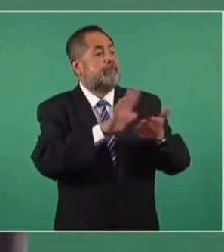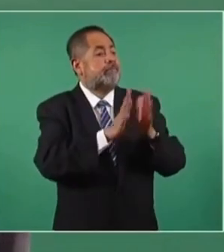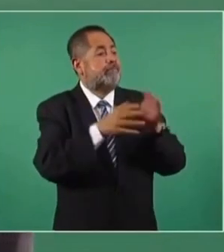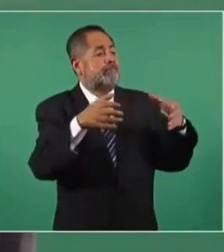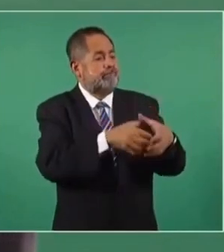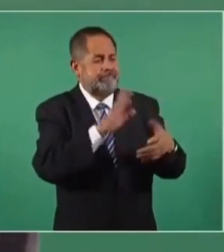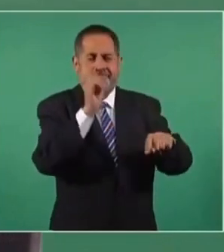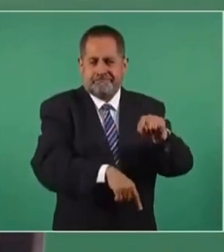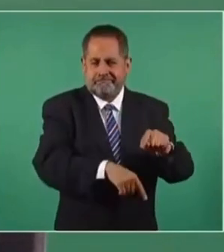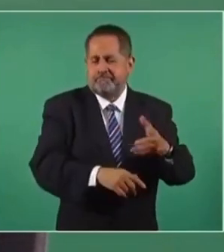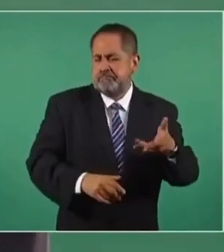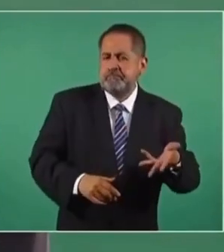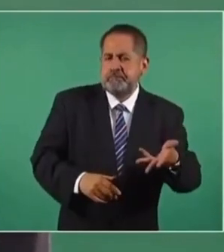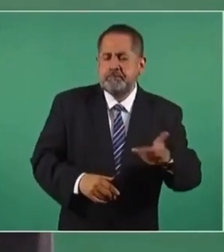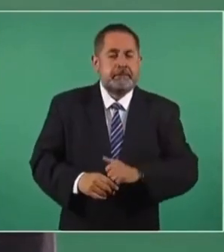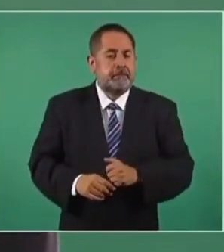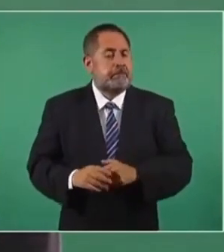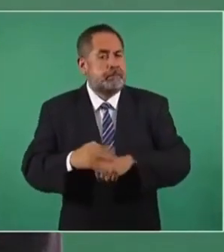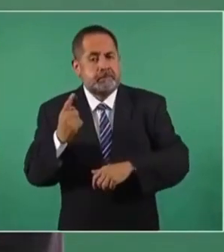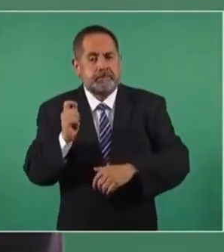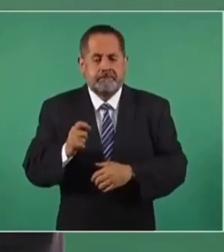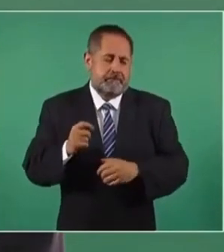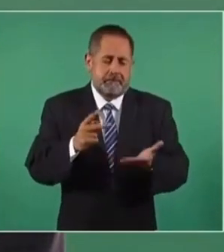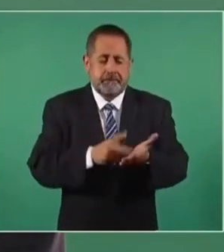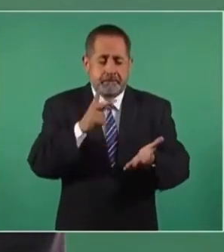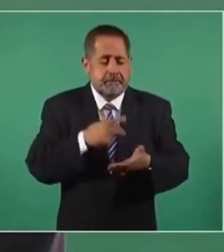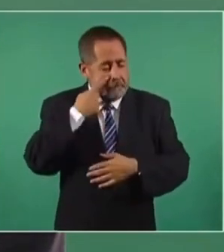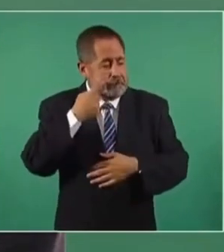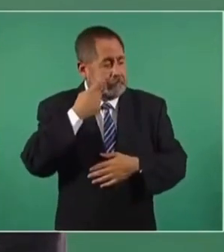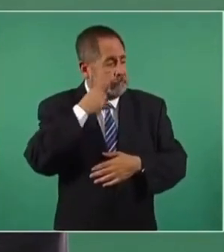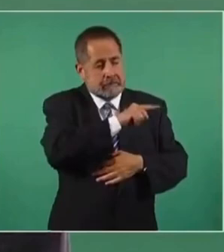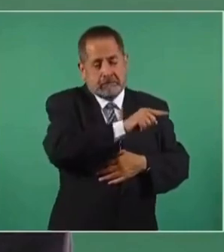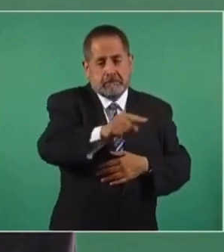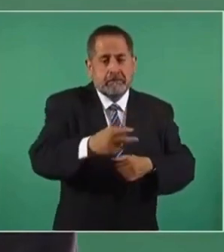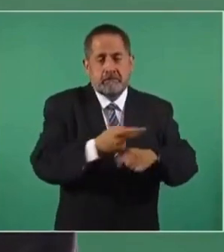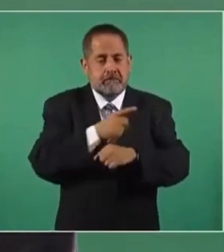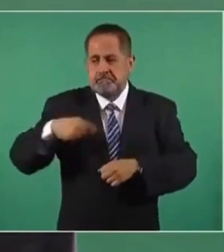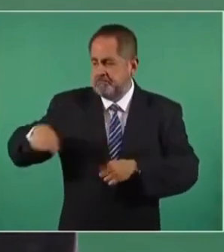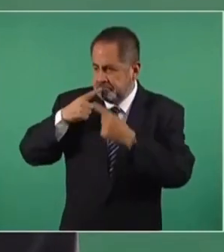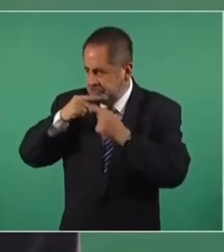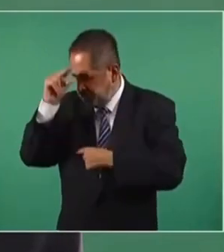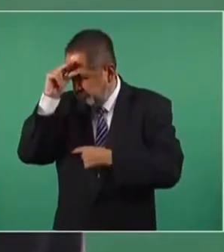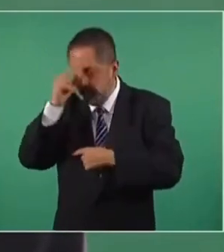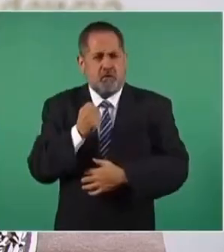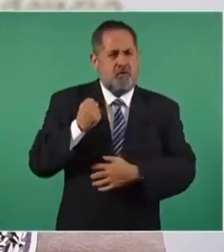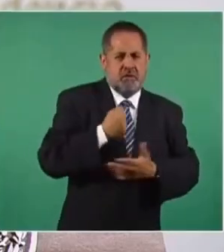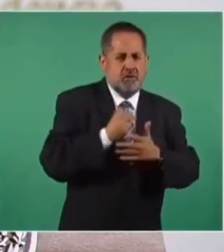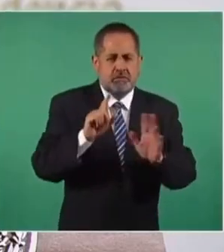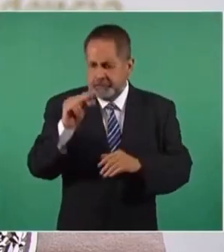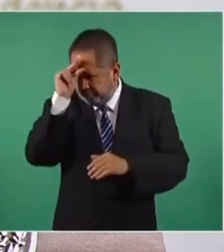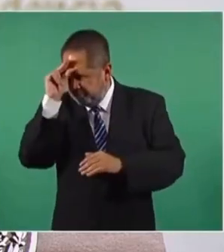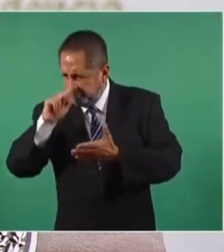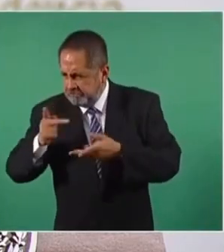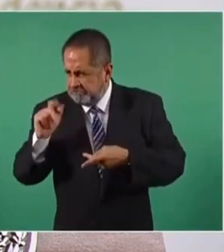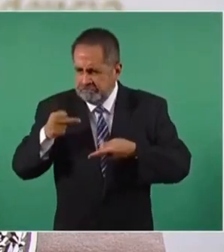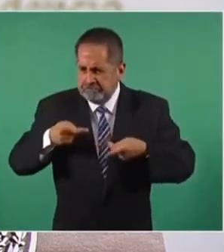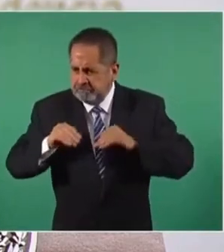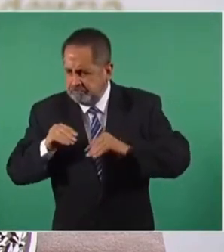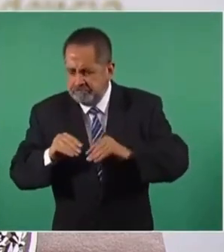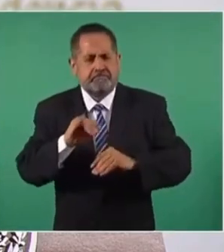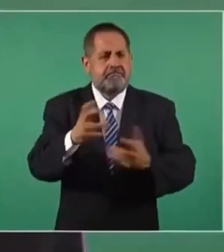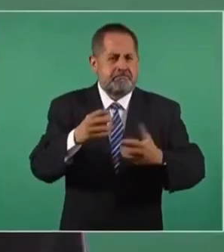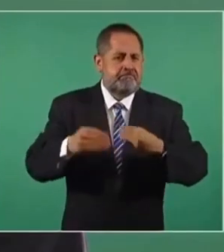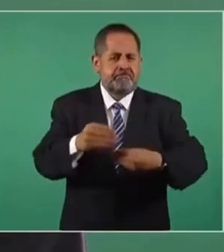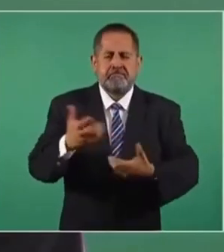criminales, porque muchas veces, muchas, muchas veces resulta mejor la inteligencia que la fuerza. Entonces, sí estamos